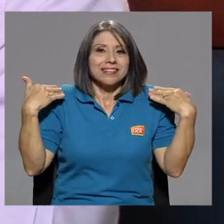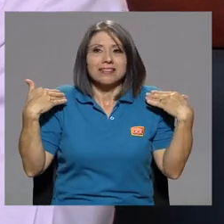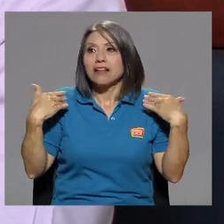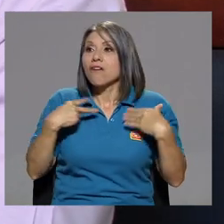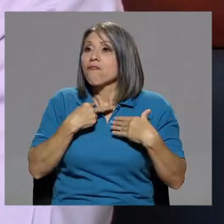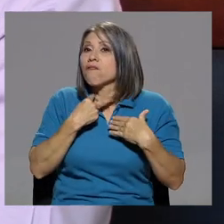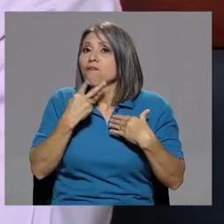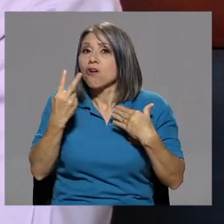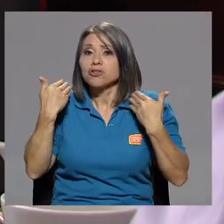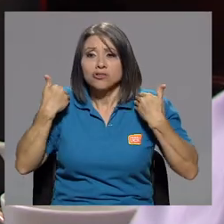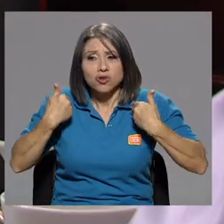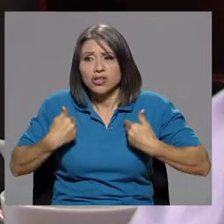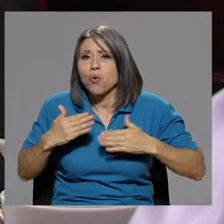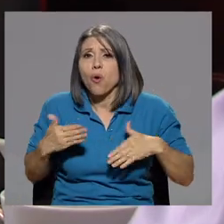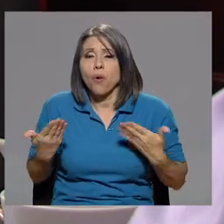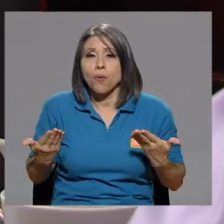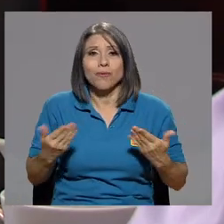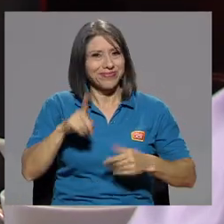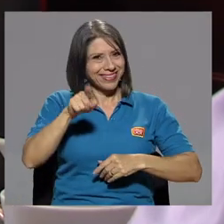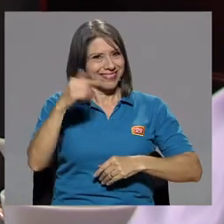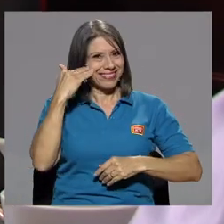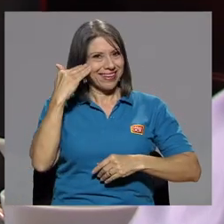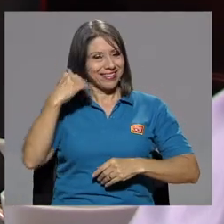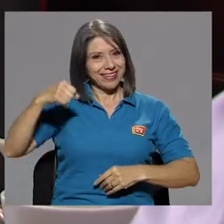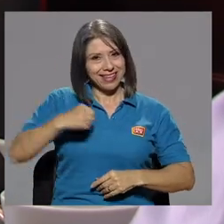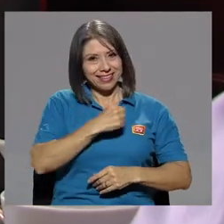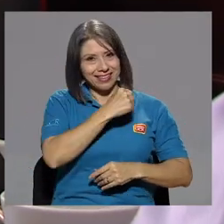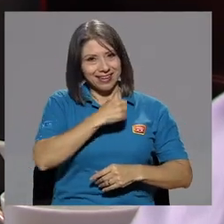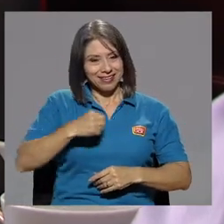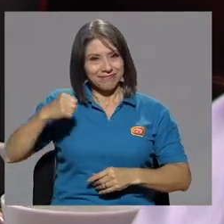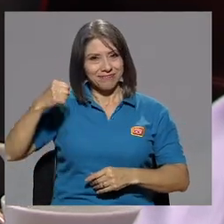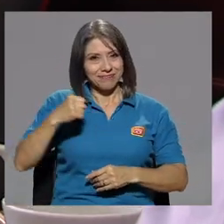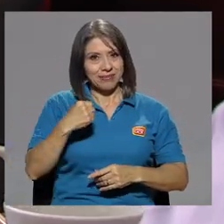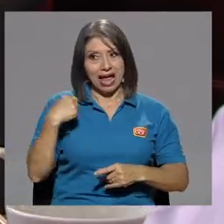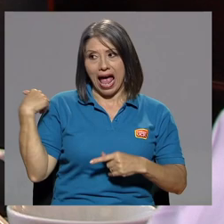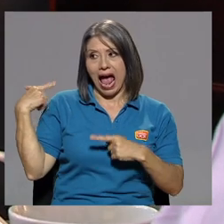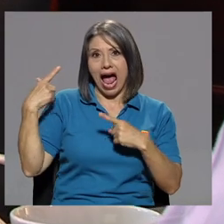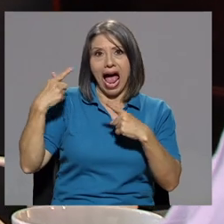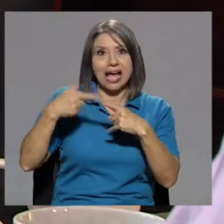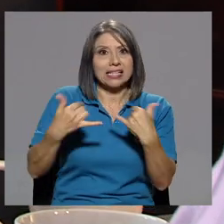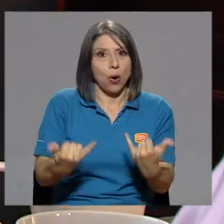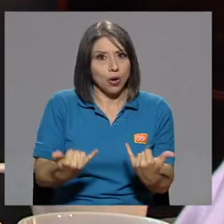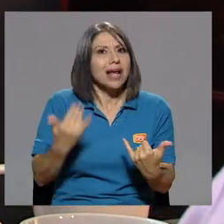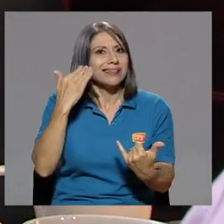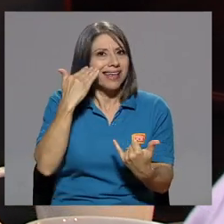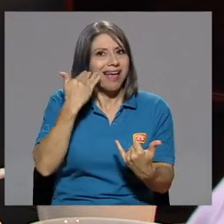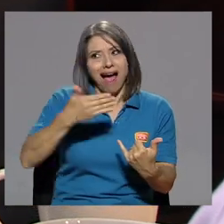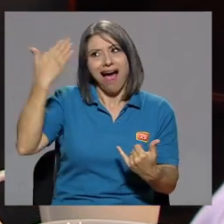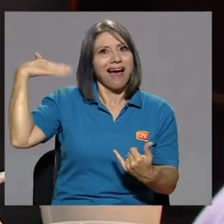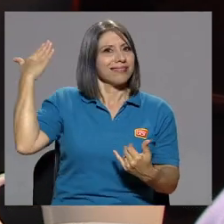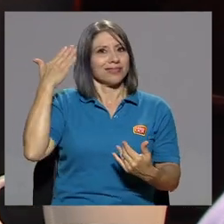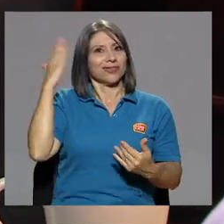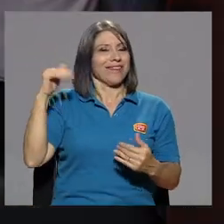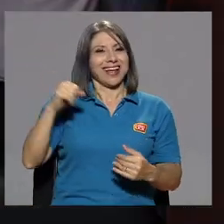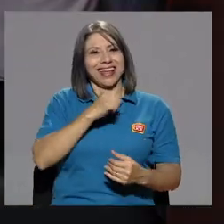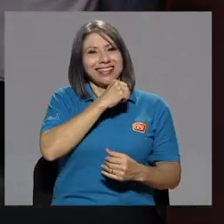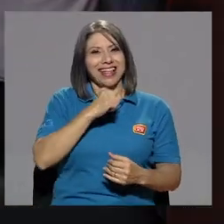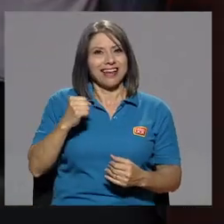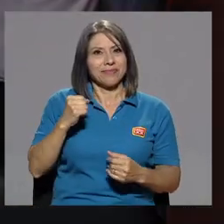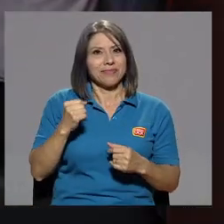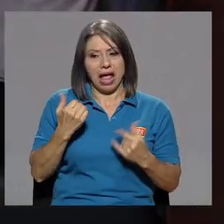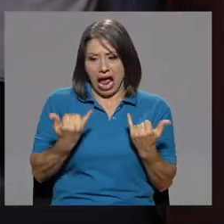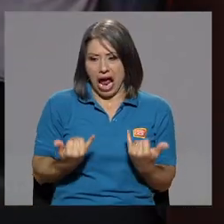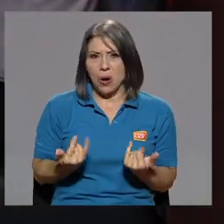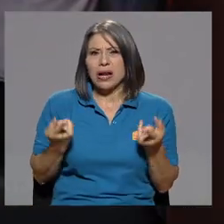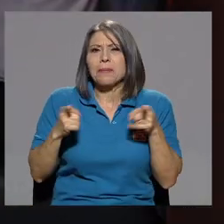no se agota la voz? Porque hay que saber cantar. Hasta ahora sé cantar yo. Antes no sabía cantar. ¿Qué pasa